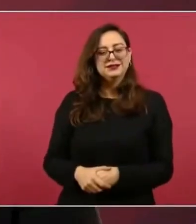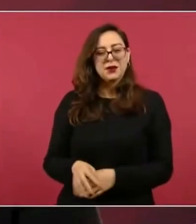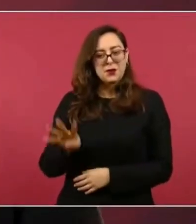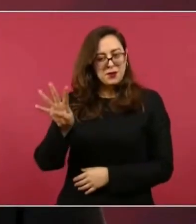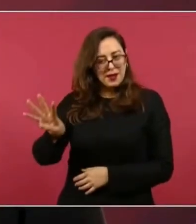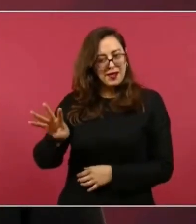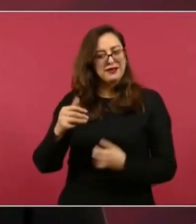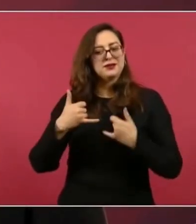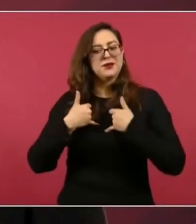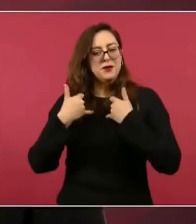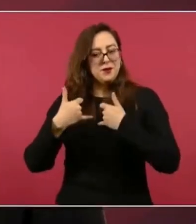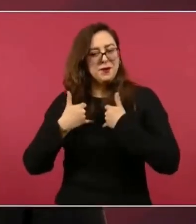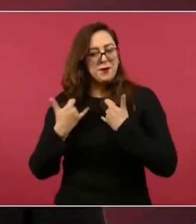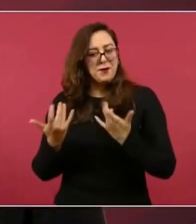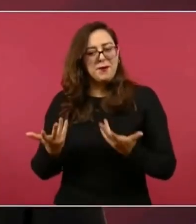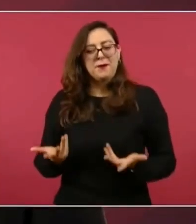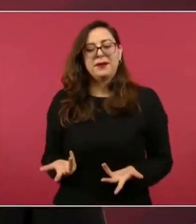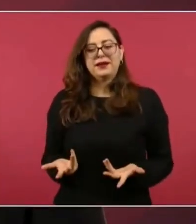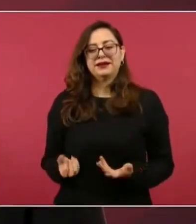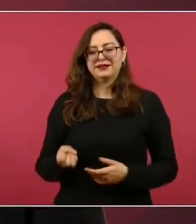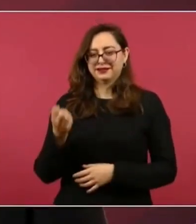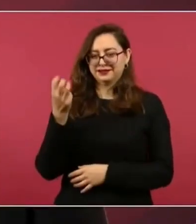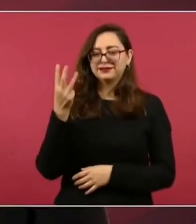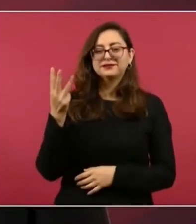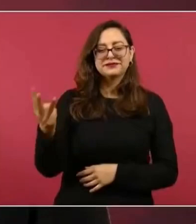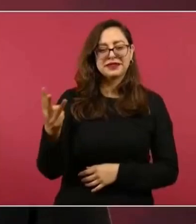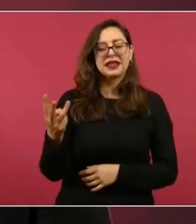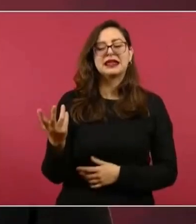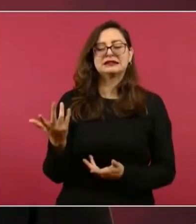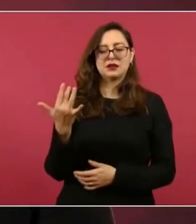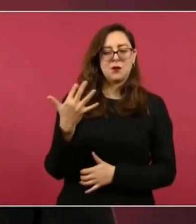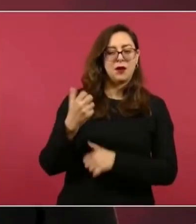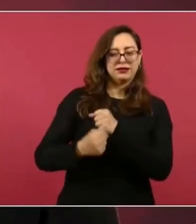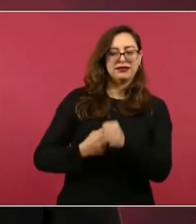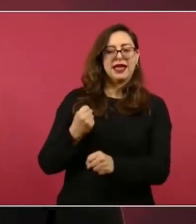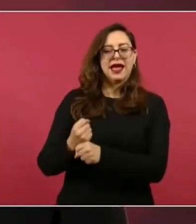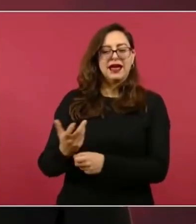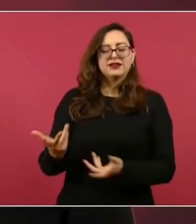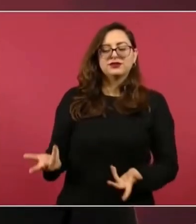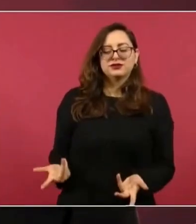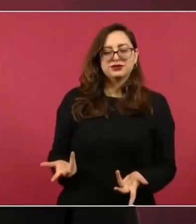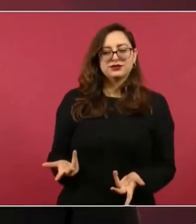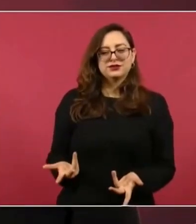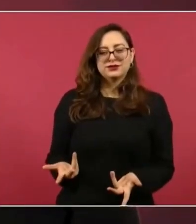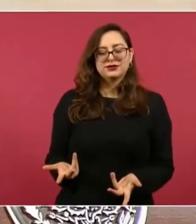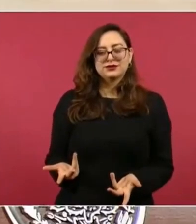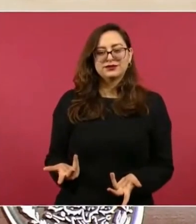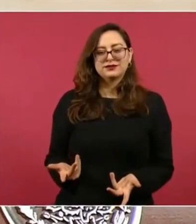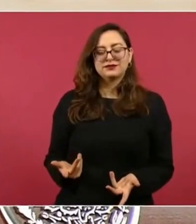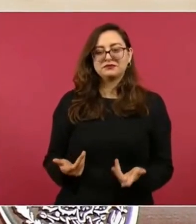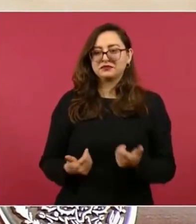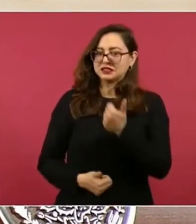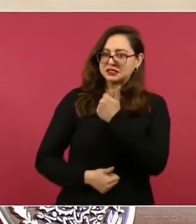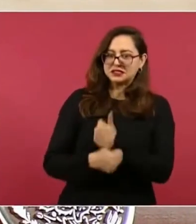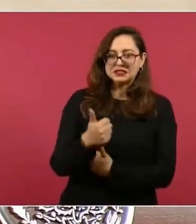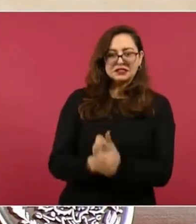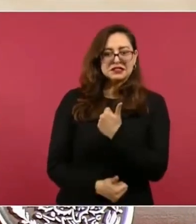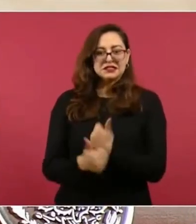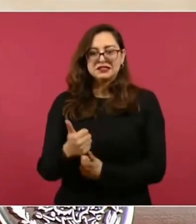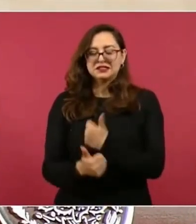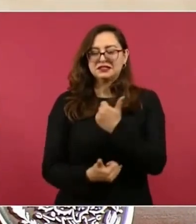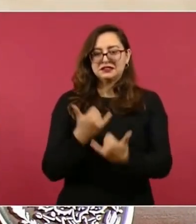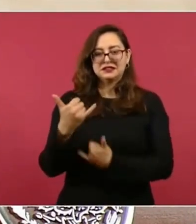tres cachirules. y nos iban ganando en la